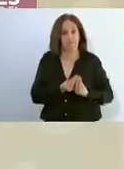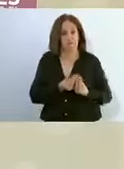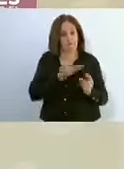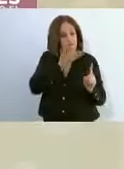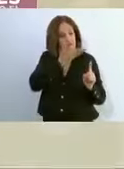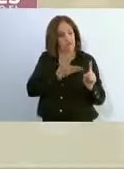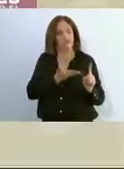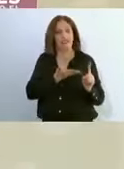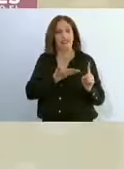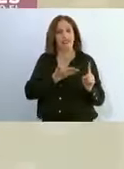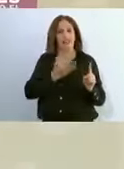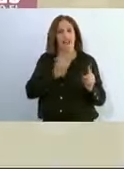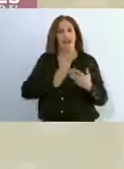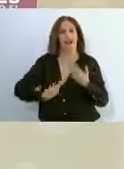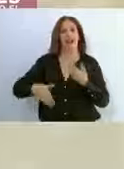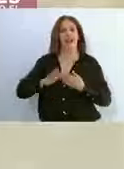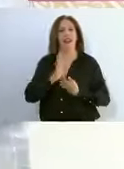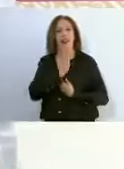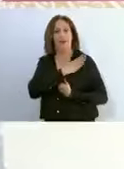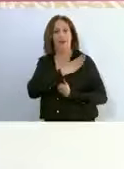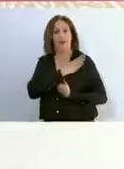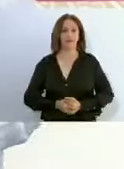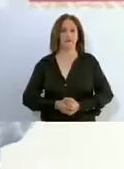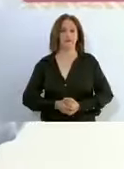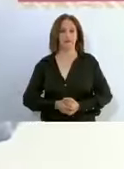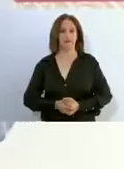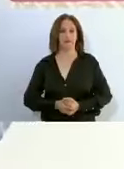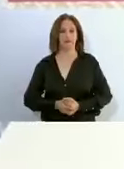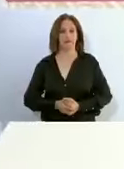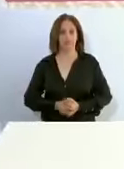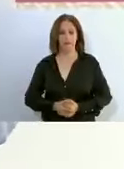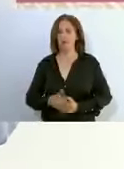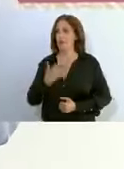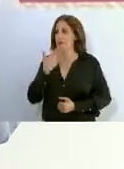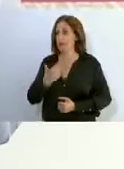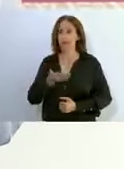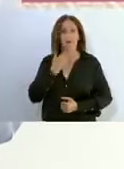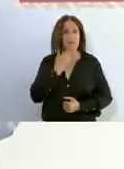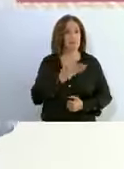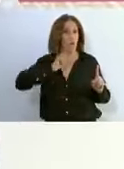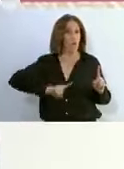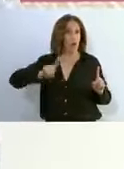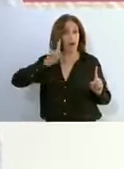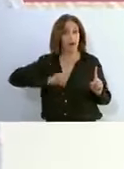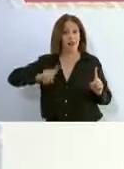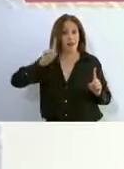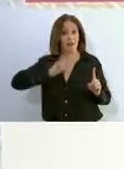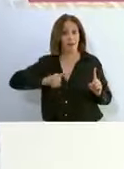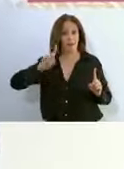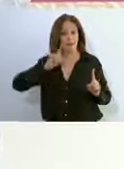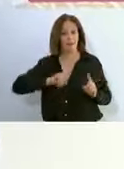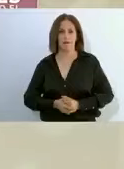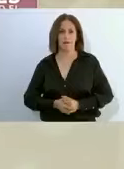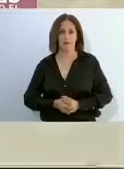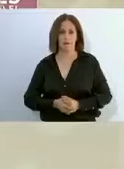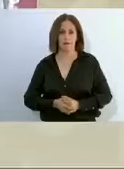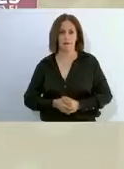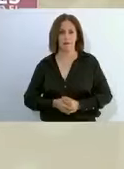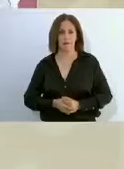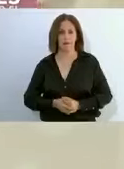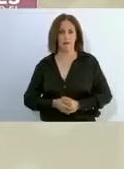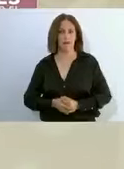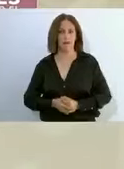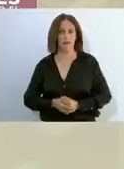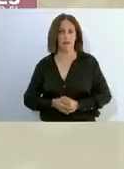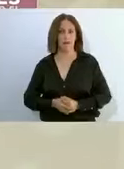una mujer giganta, porque